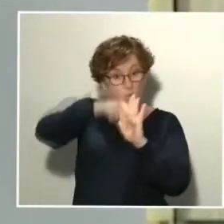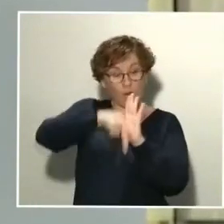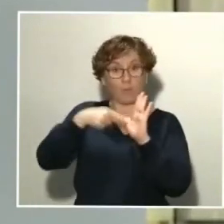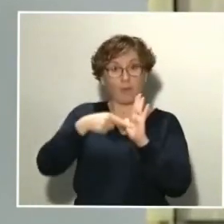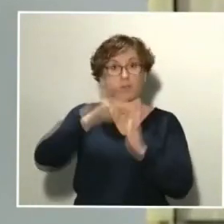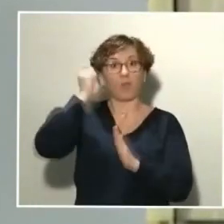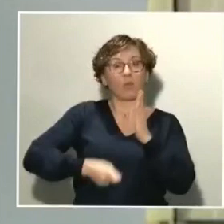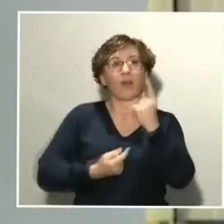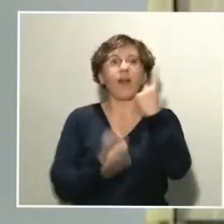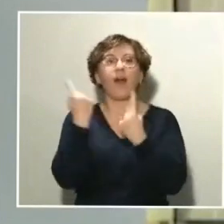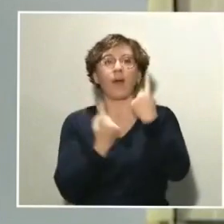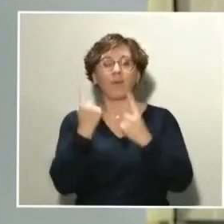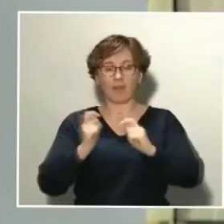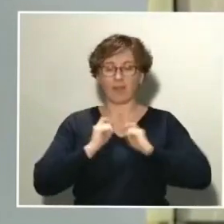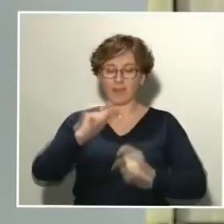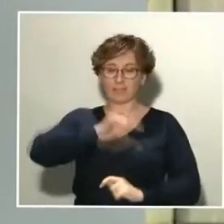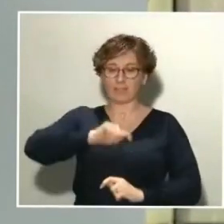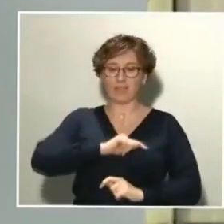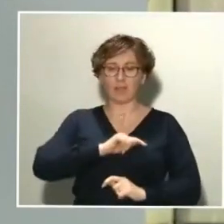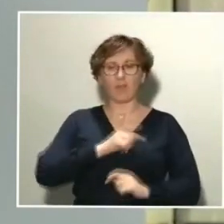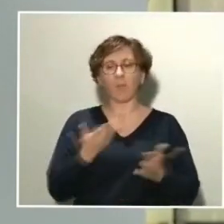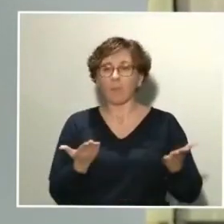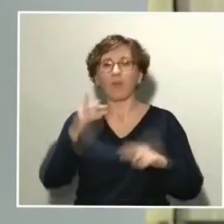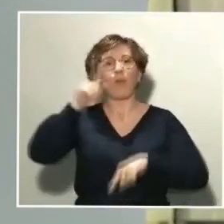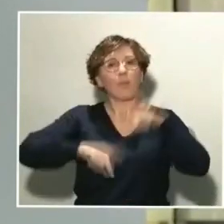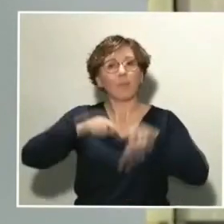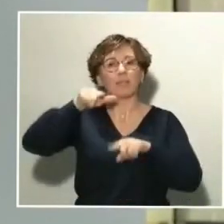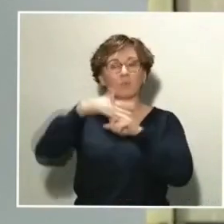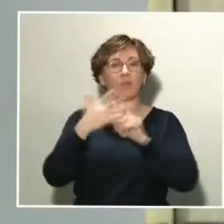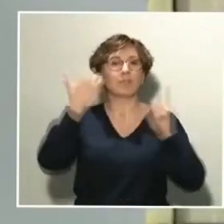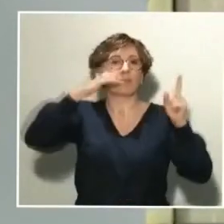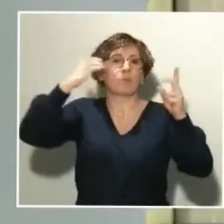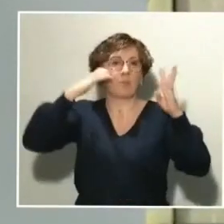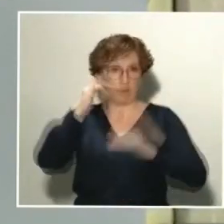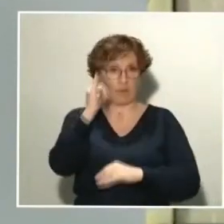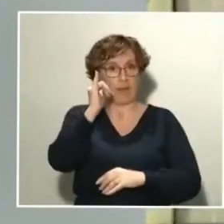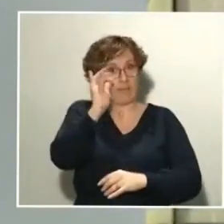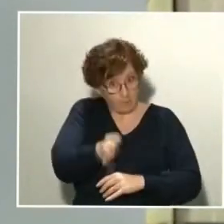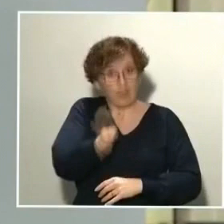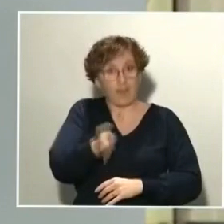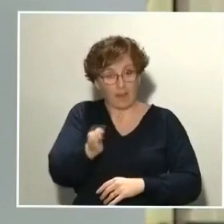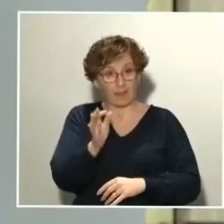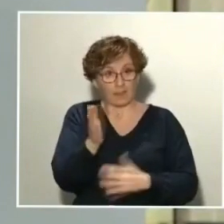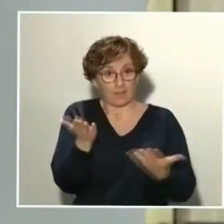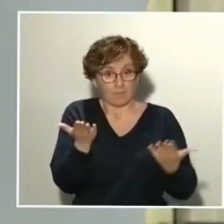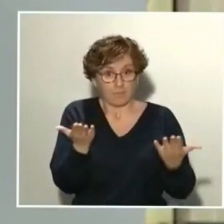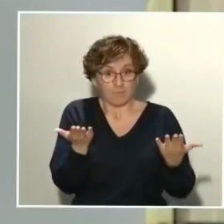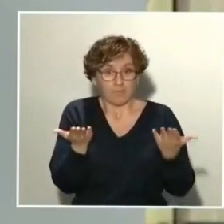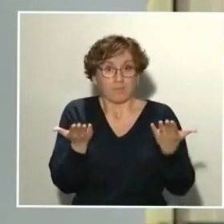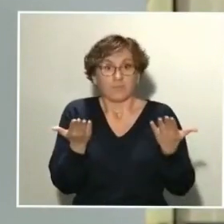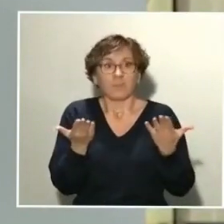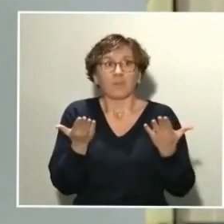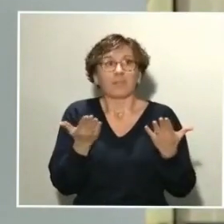de que podría haber muchas excepciones que tendrían mucho sentido. Y eso es así. O sea, que es que no podemos pensar